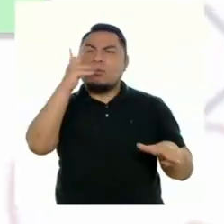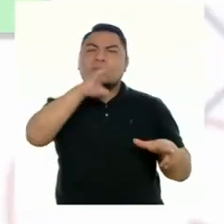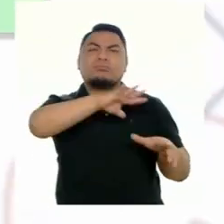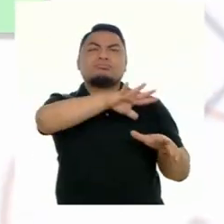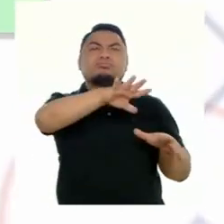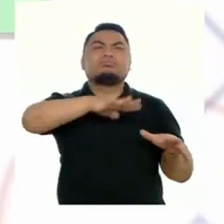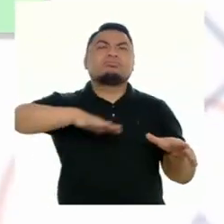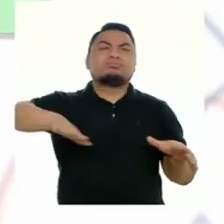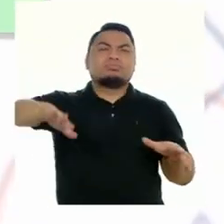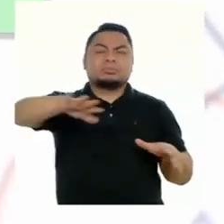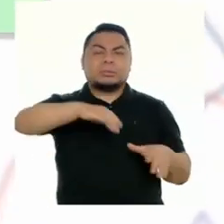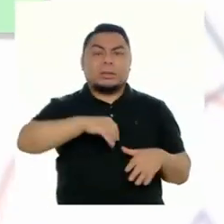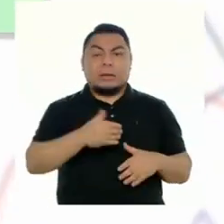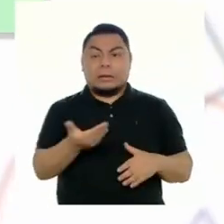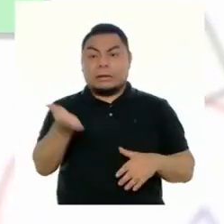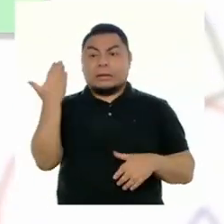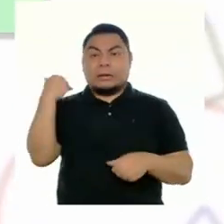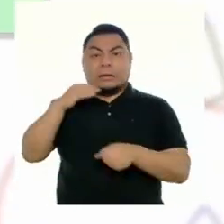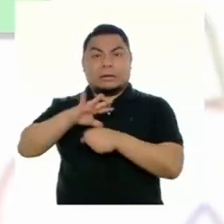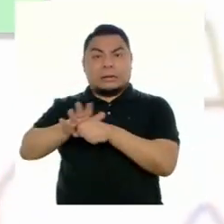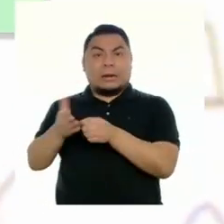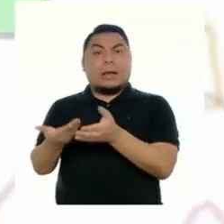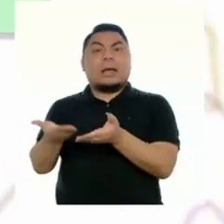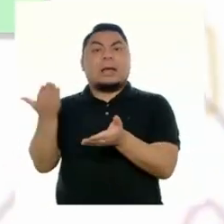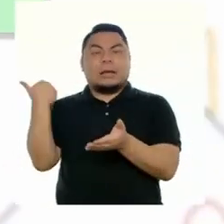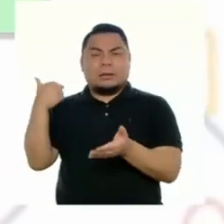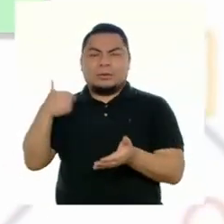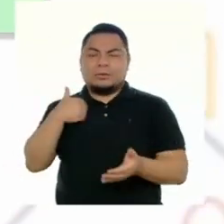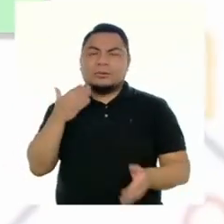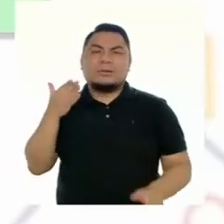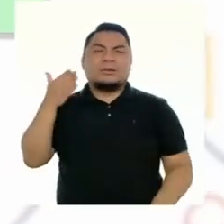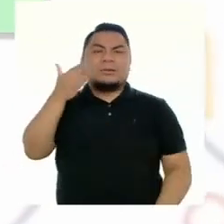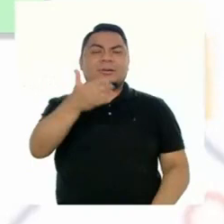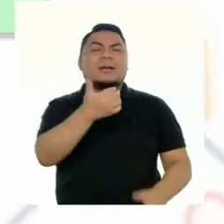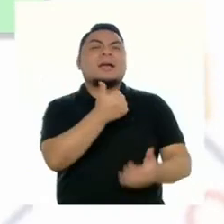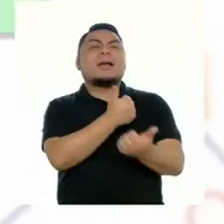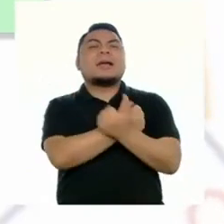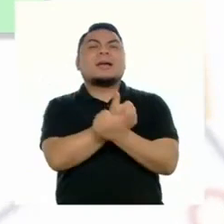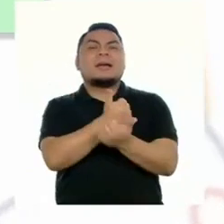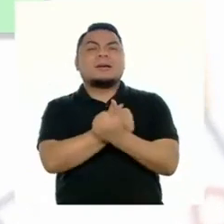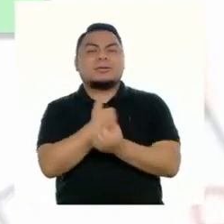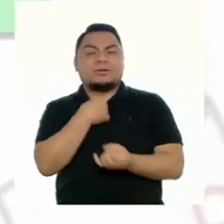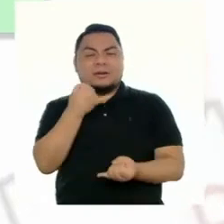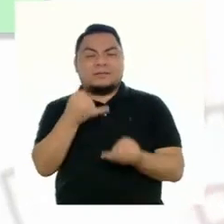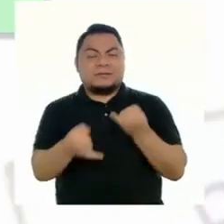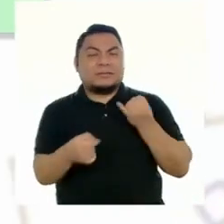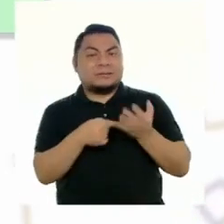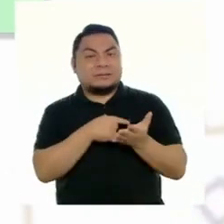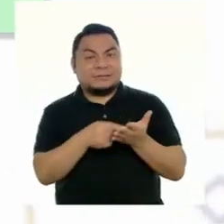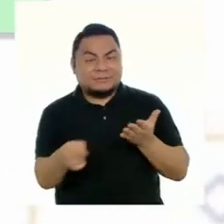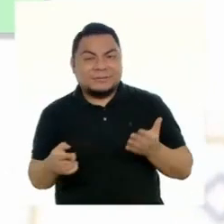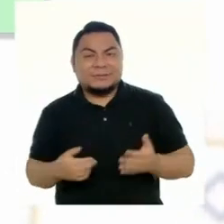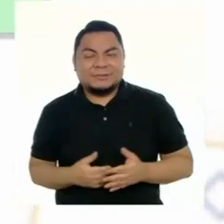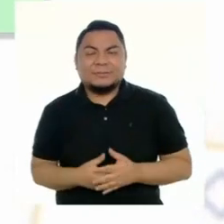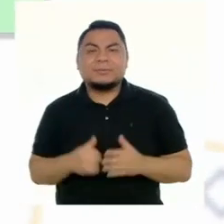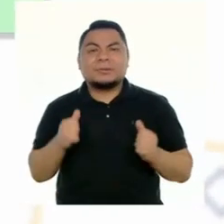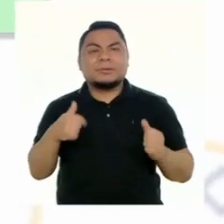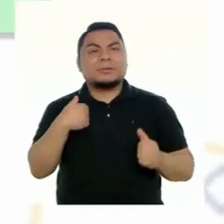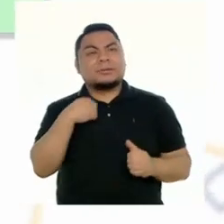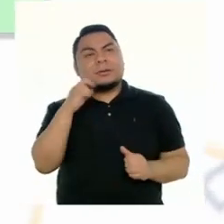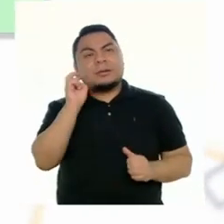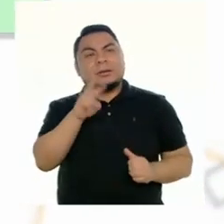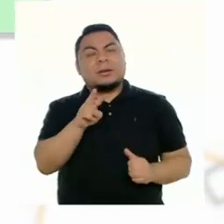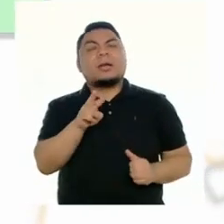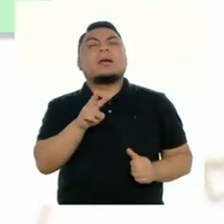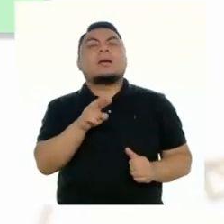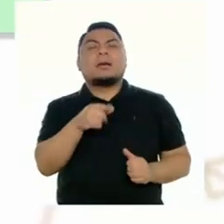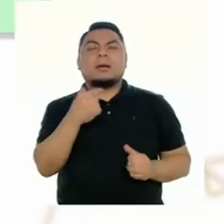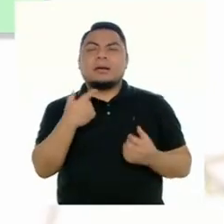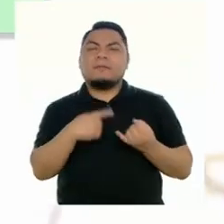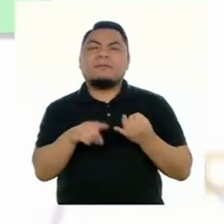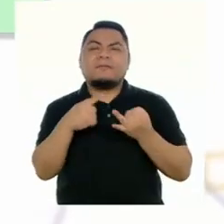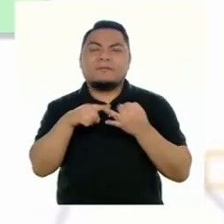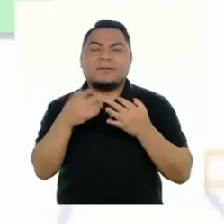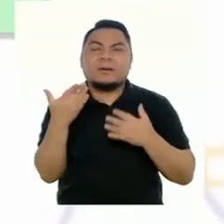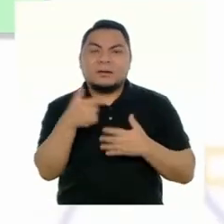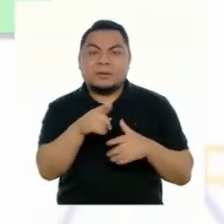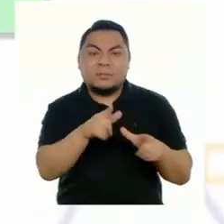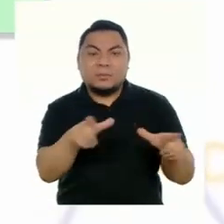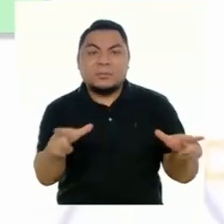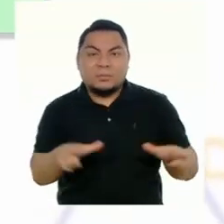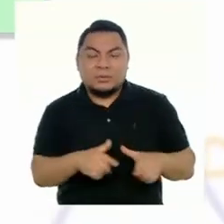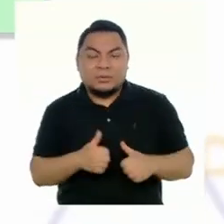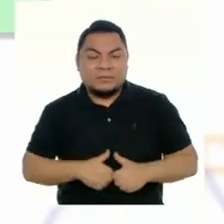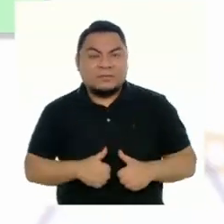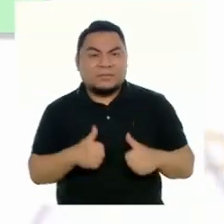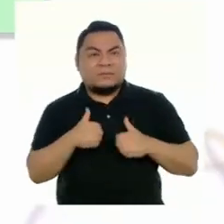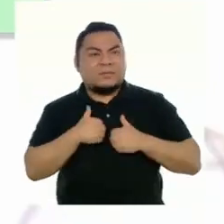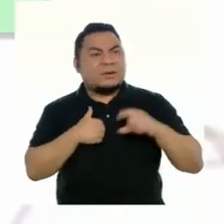Un tiempo antes de la pandemia, tuve la oportunidad de ir a Ayacucho por un fin de semana y me di cuenta de lo distinto que era al